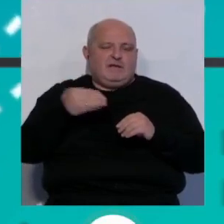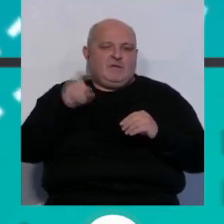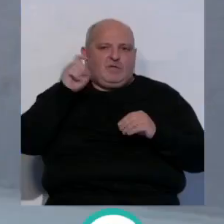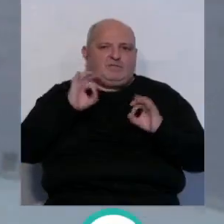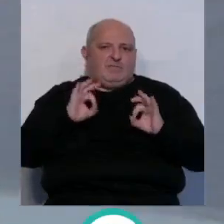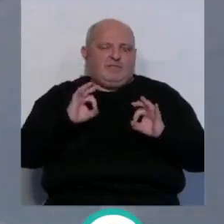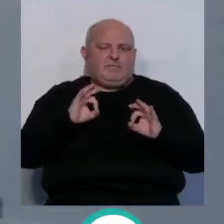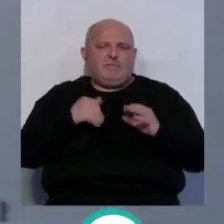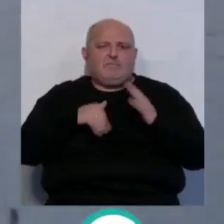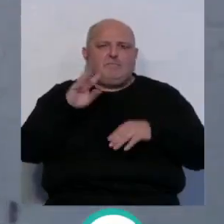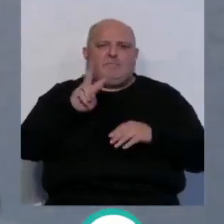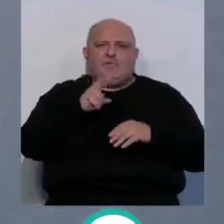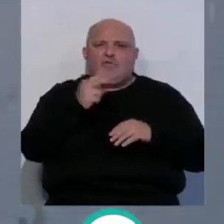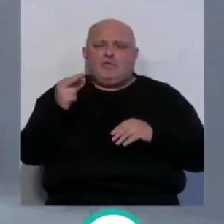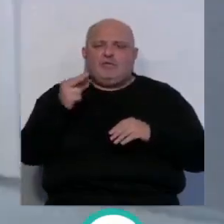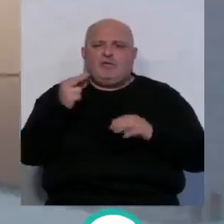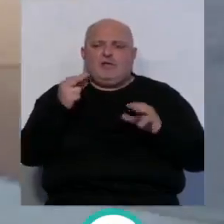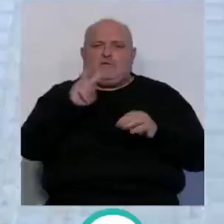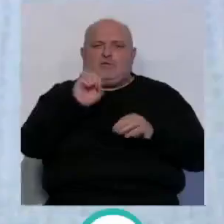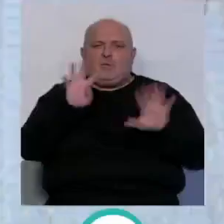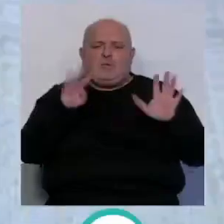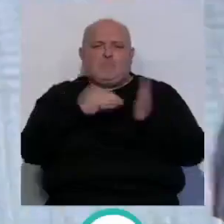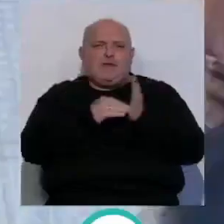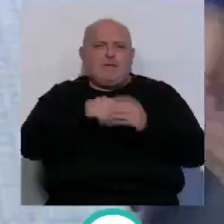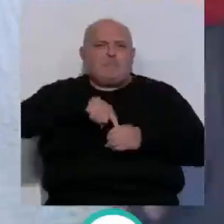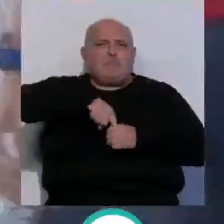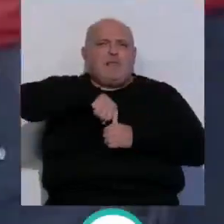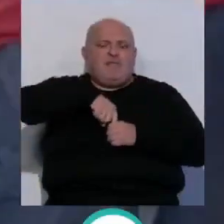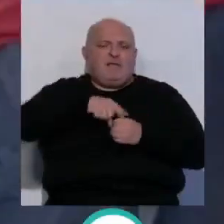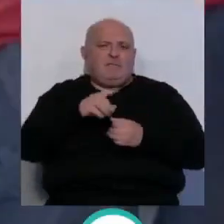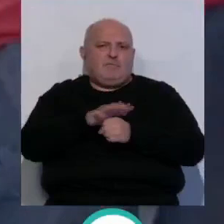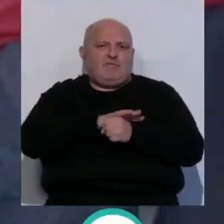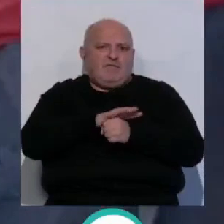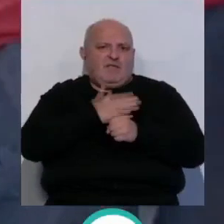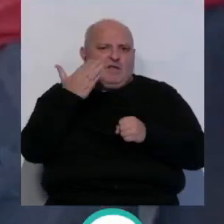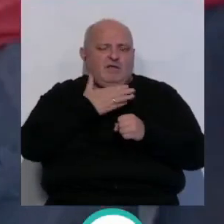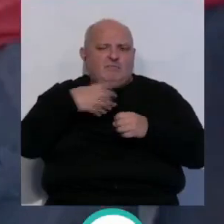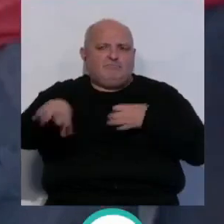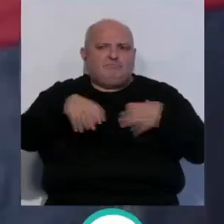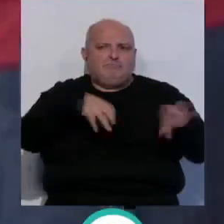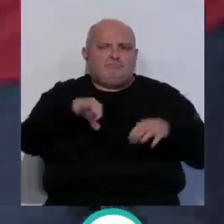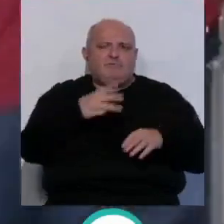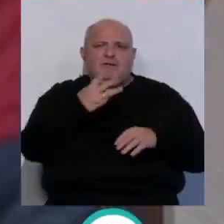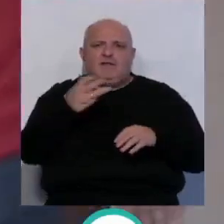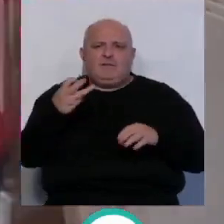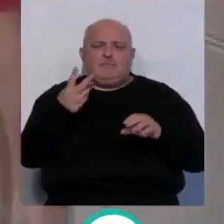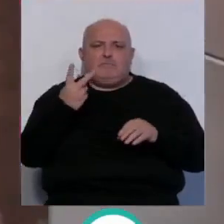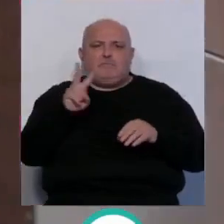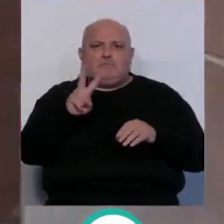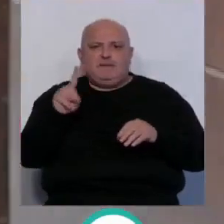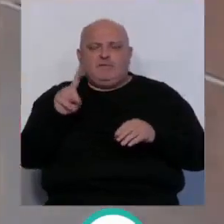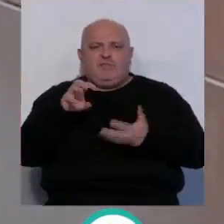educación especial. Más de 209.000 plazas escolares en toda la provincia, distribuidos en 321